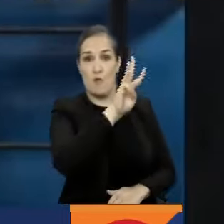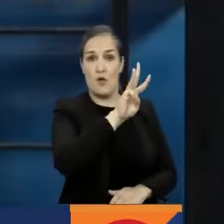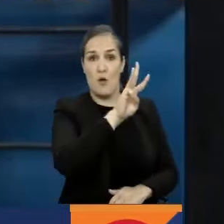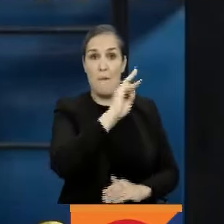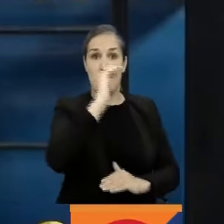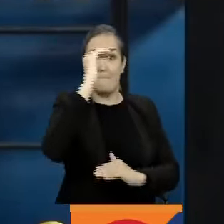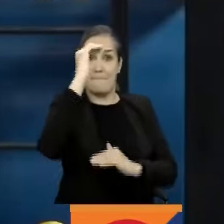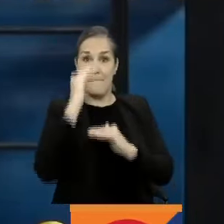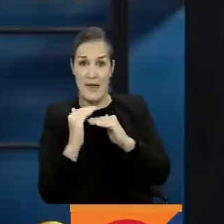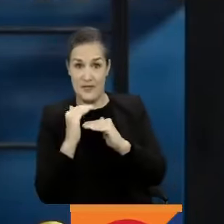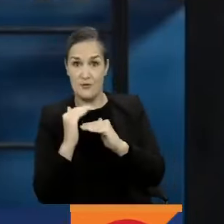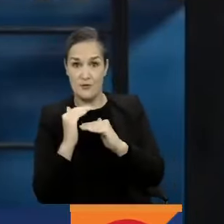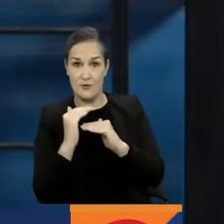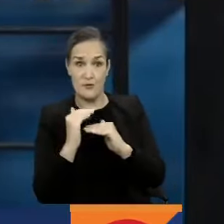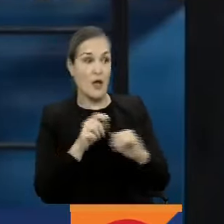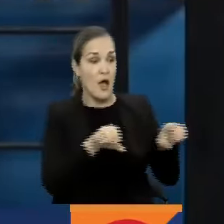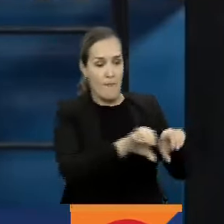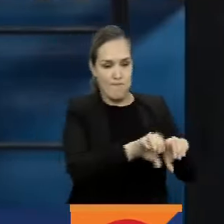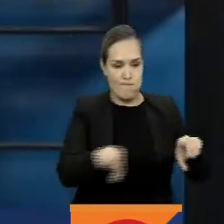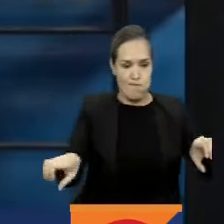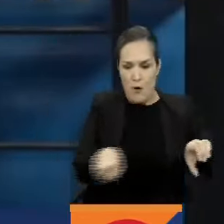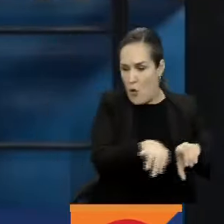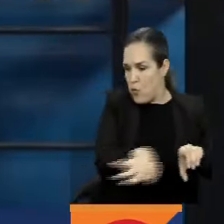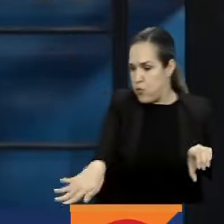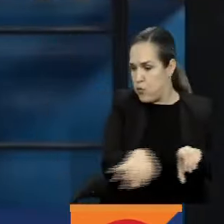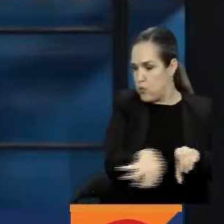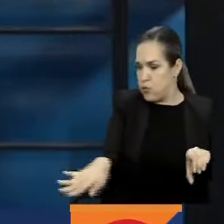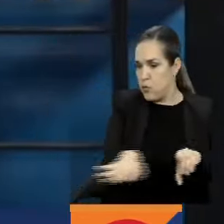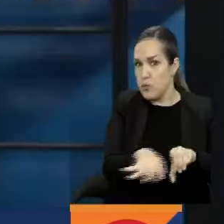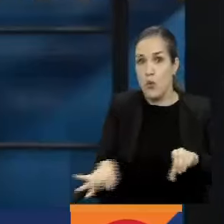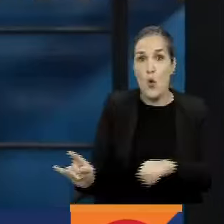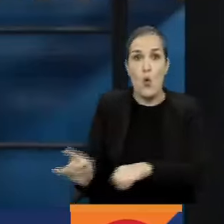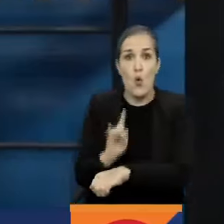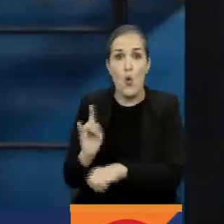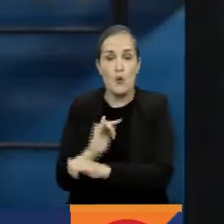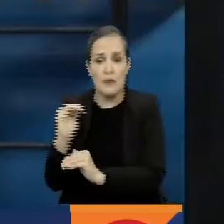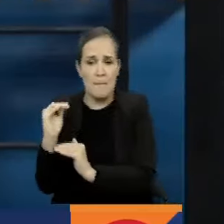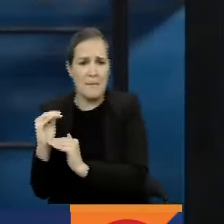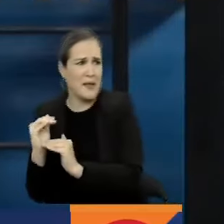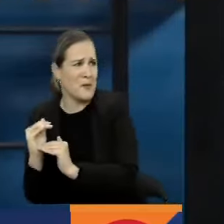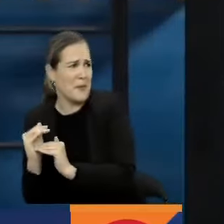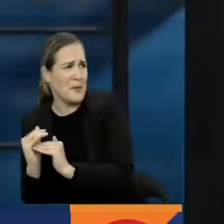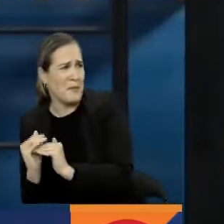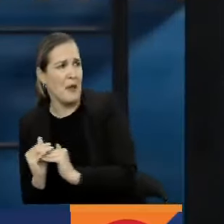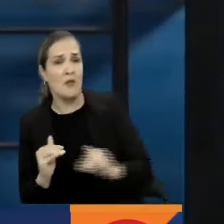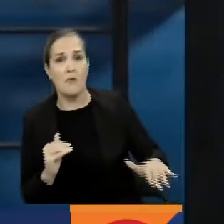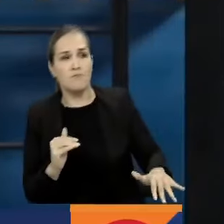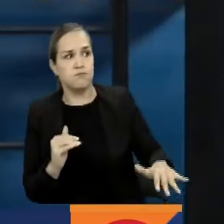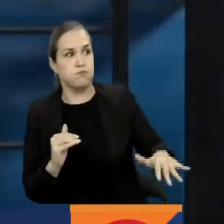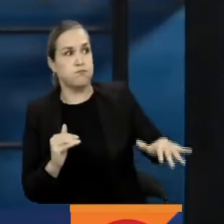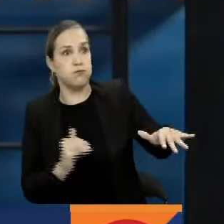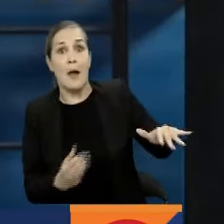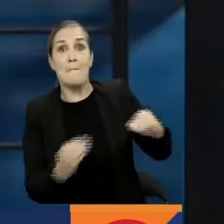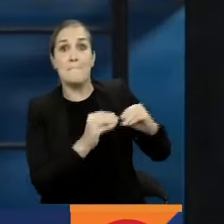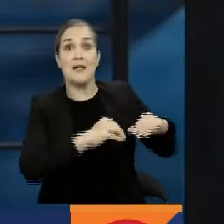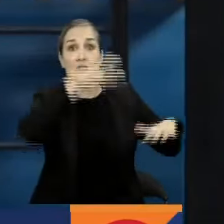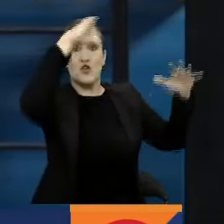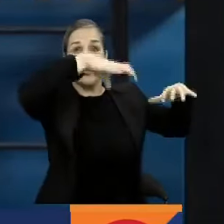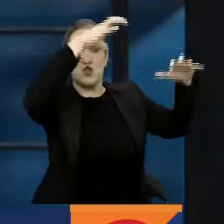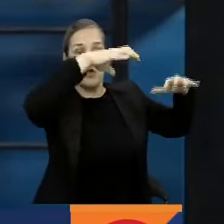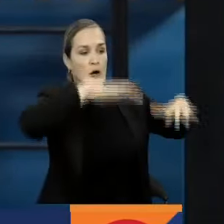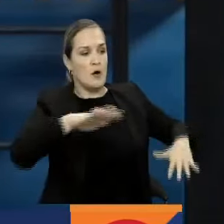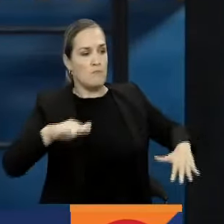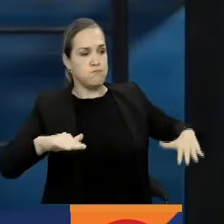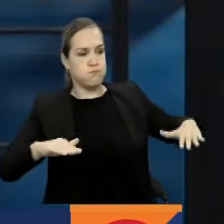consumo que viene desde la planta Wiesner, no los tendríamos si hubiéramos seguido trayendo más agua desde la planta Wiesner.